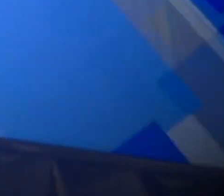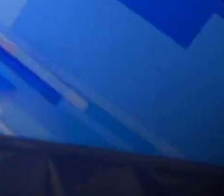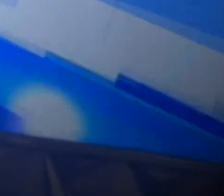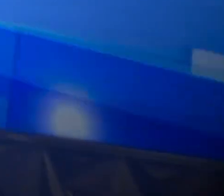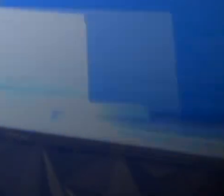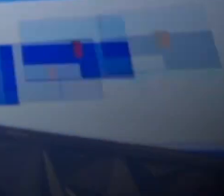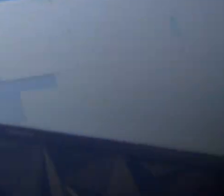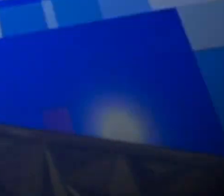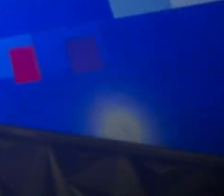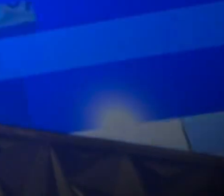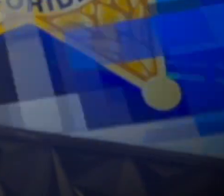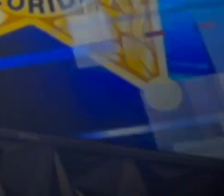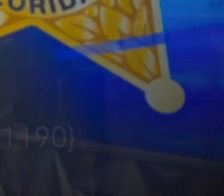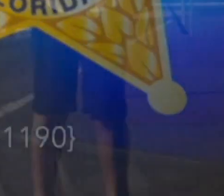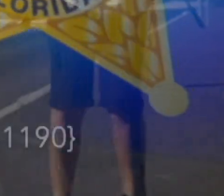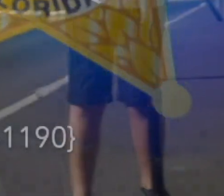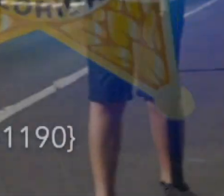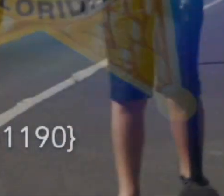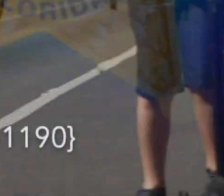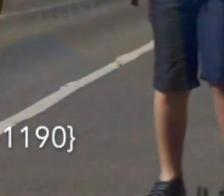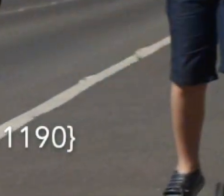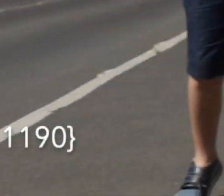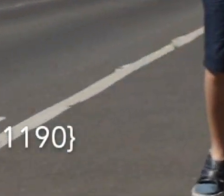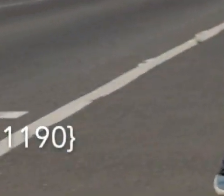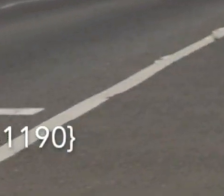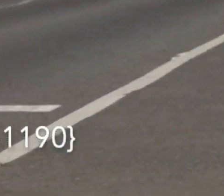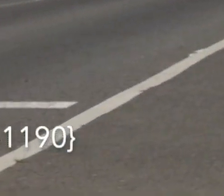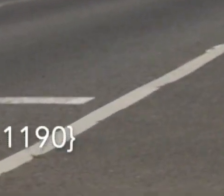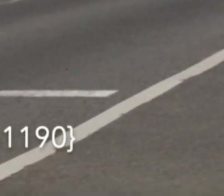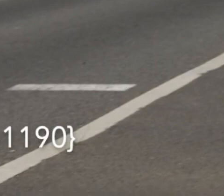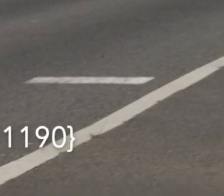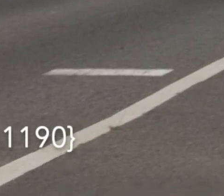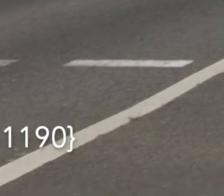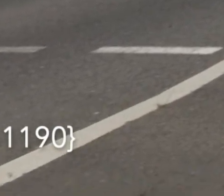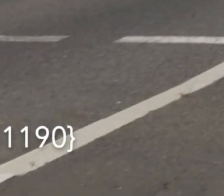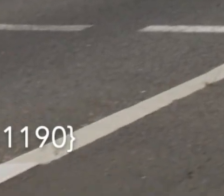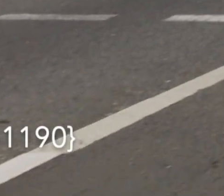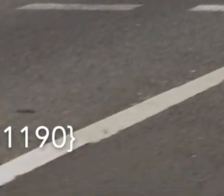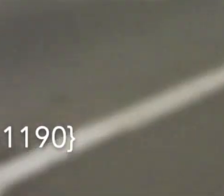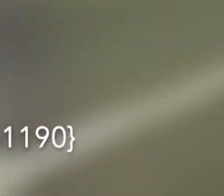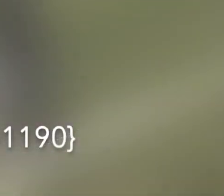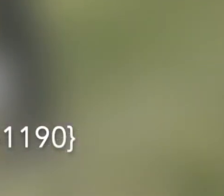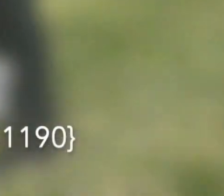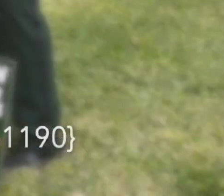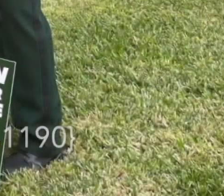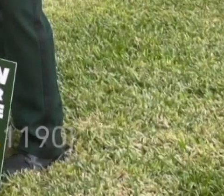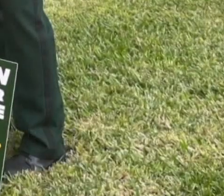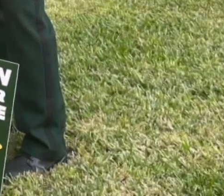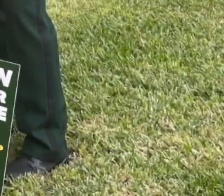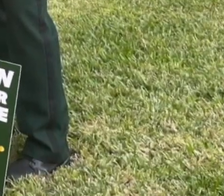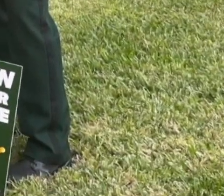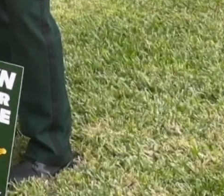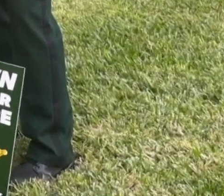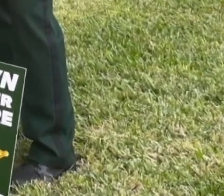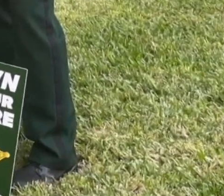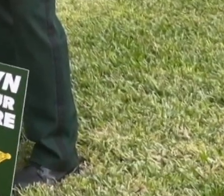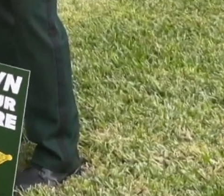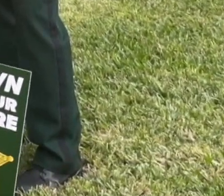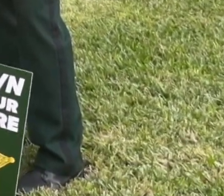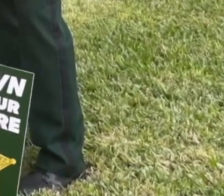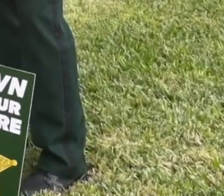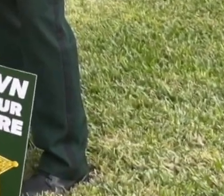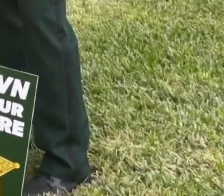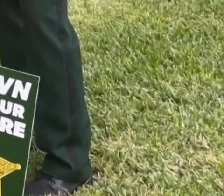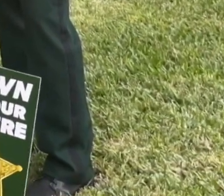negligentemente. Así que soliciten esos letreros. Queremos llenar cada casa, cada negocio de este condado con ese letrero